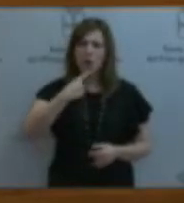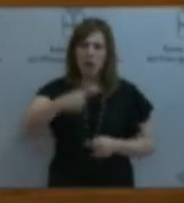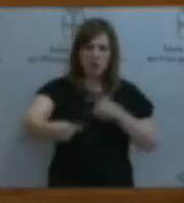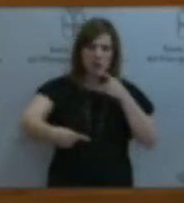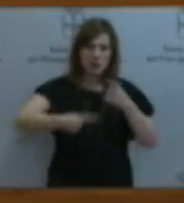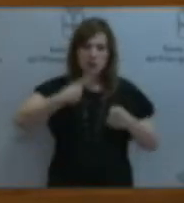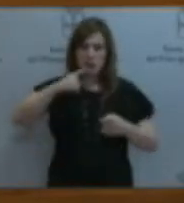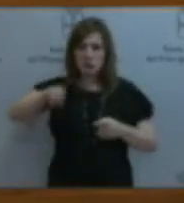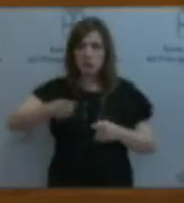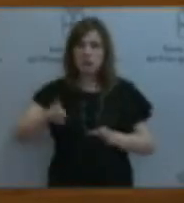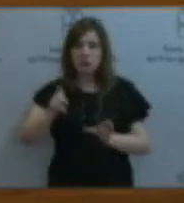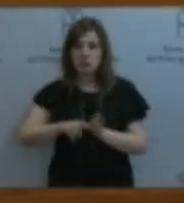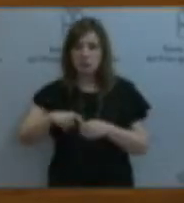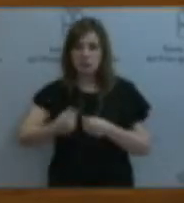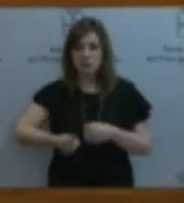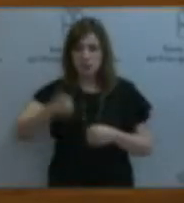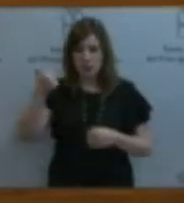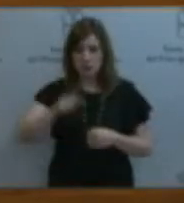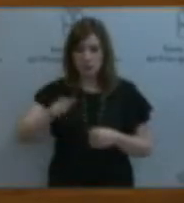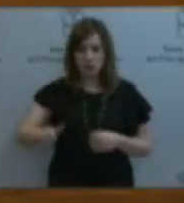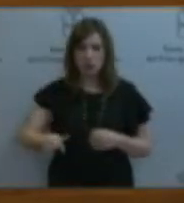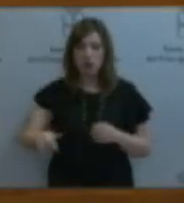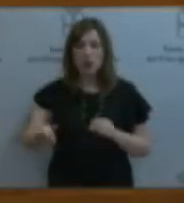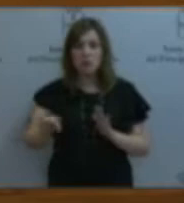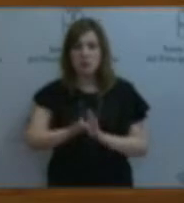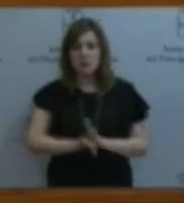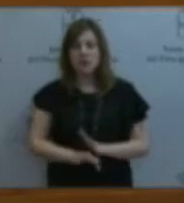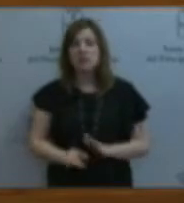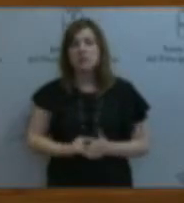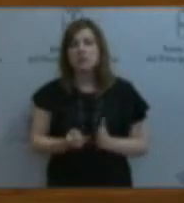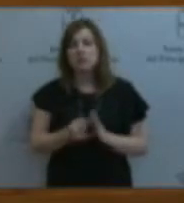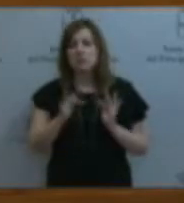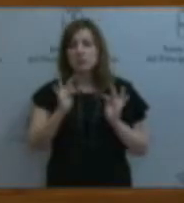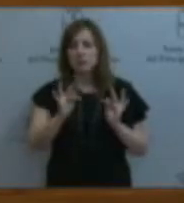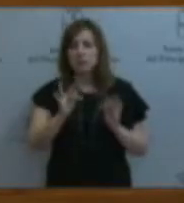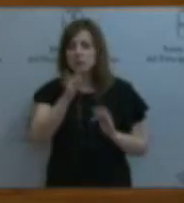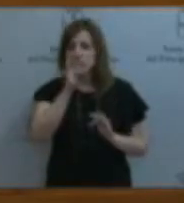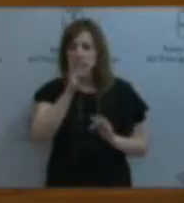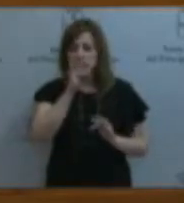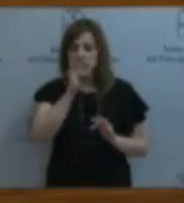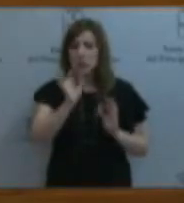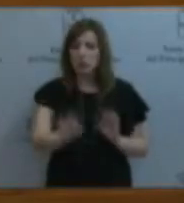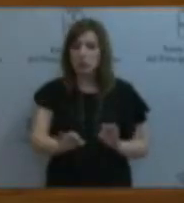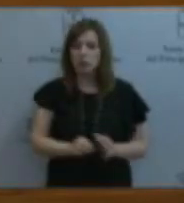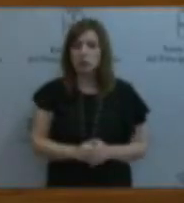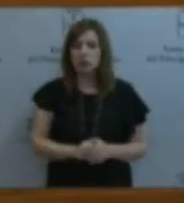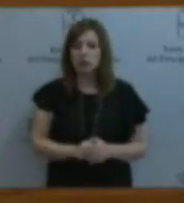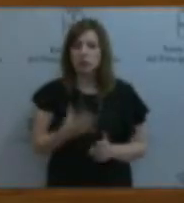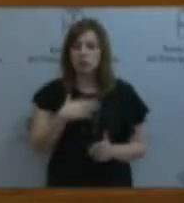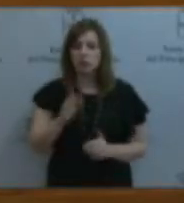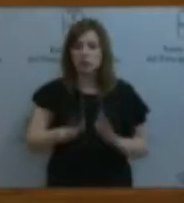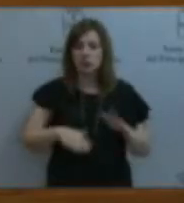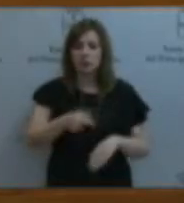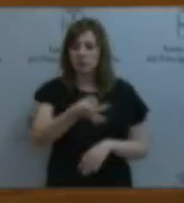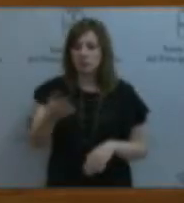sumaron otros, sigue sin resolverse. Es para nosotras un paso quizás no el más certero, pero sí un intento